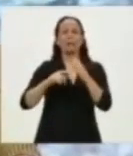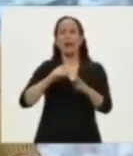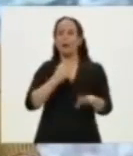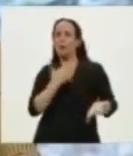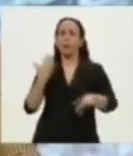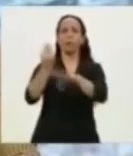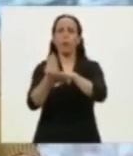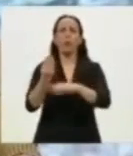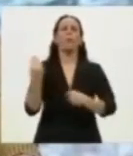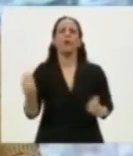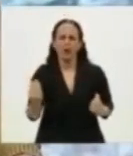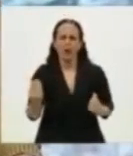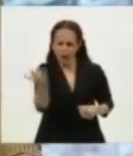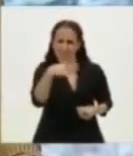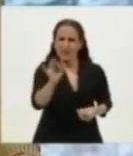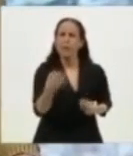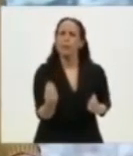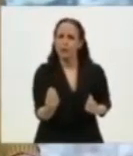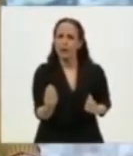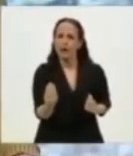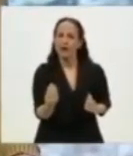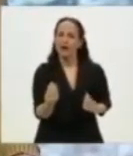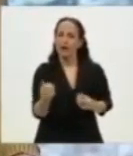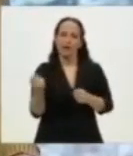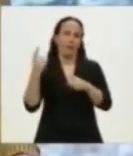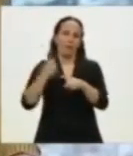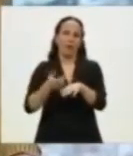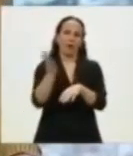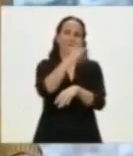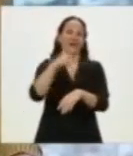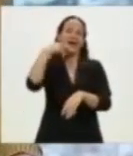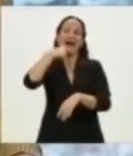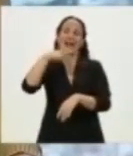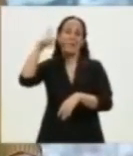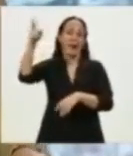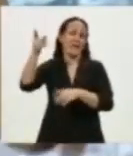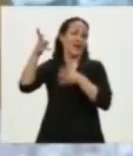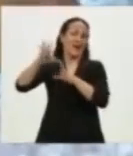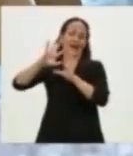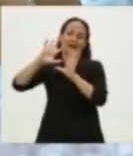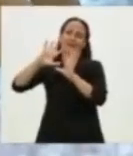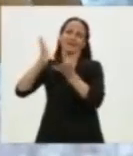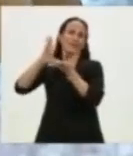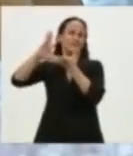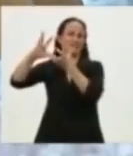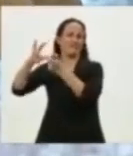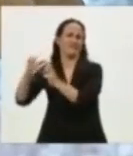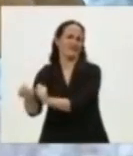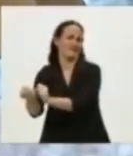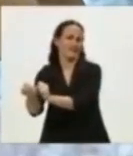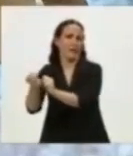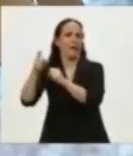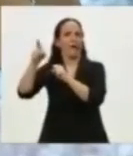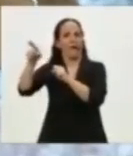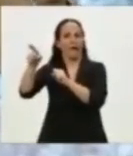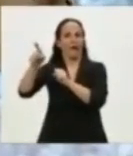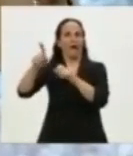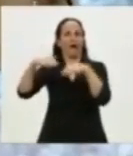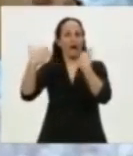¿saben por qué? Porque habían humillado a Alemania y entonces se montaron en un discurso